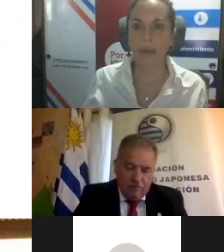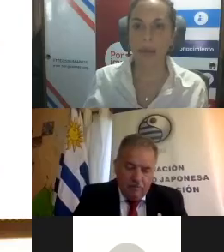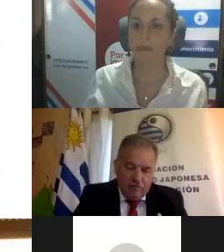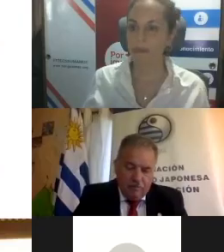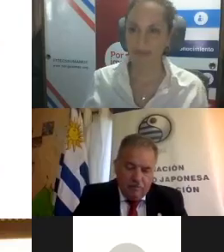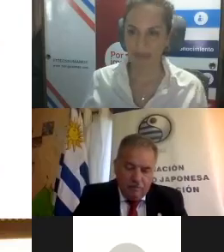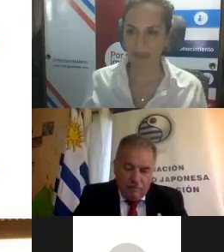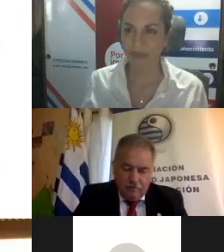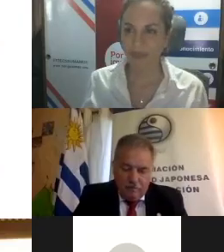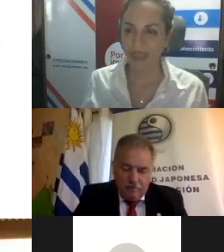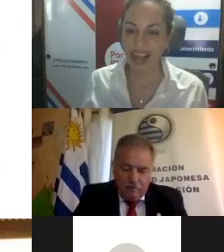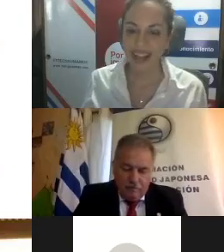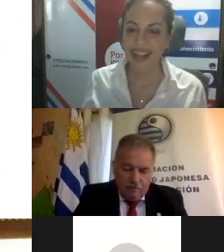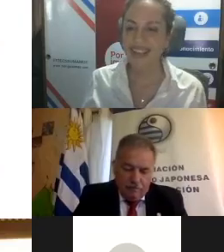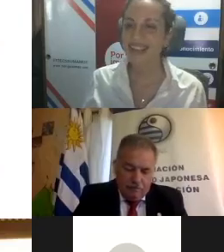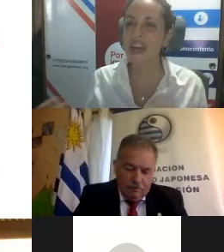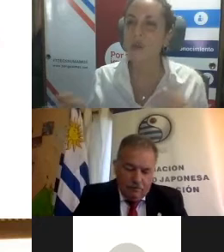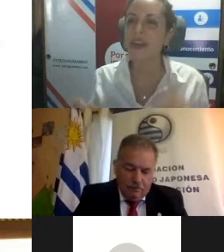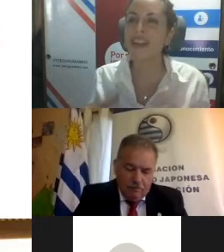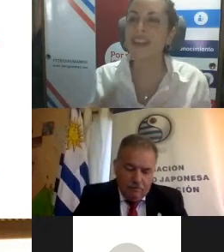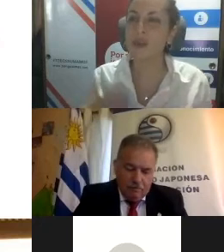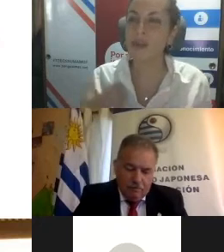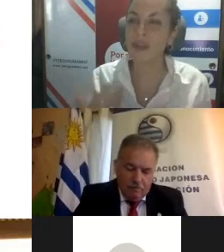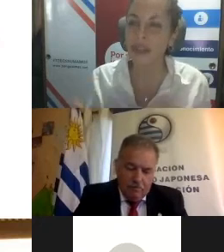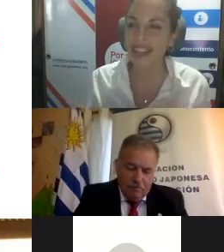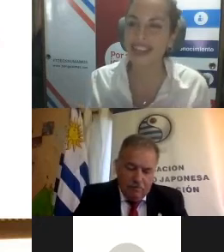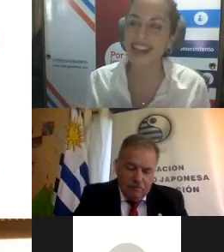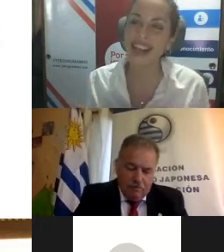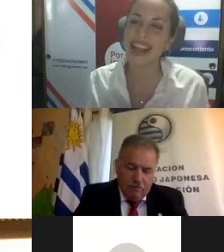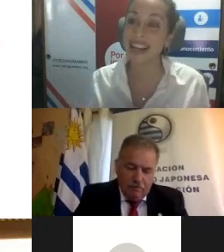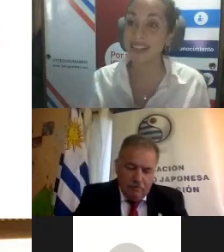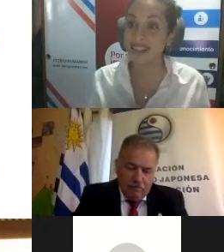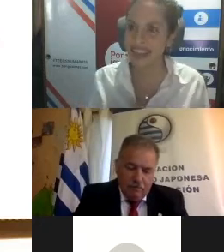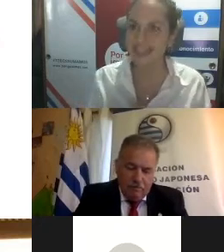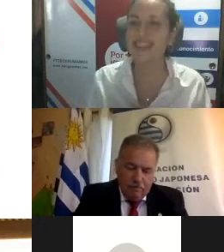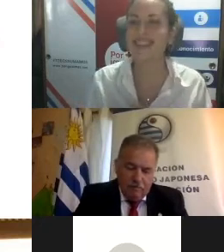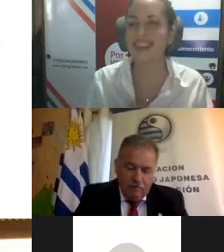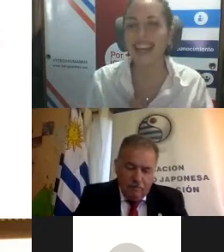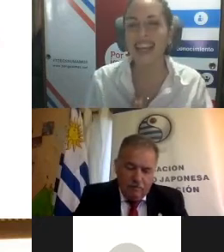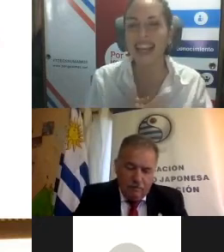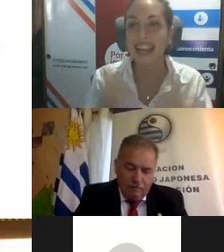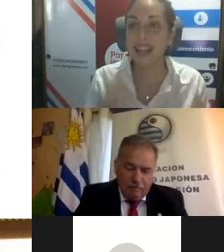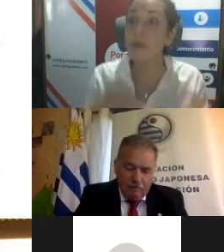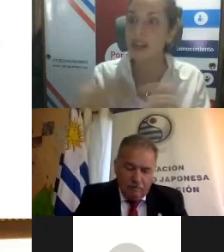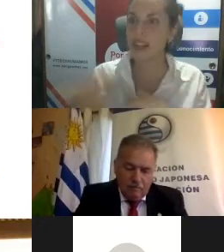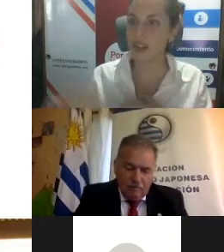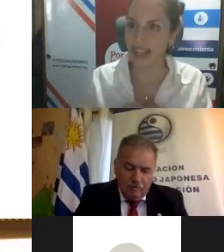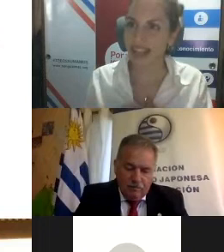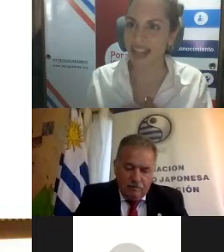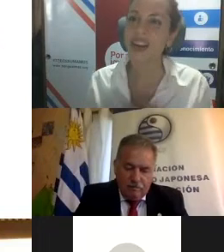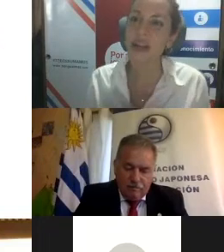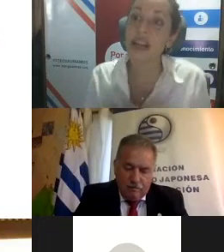Bien. Hasta aquí sería como esta introducción desde la RBC, que está muy